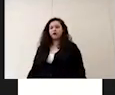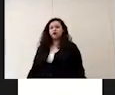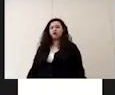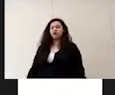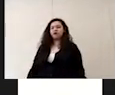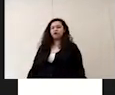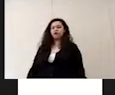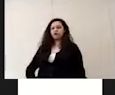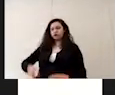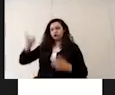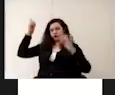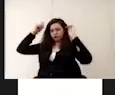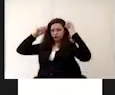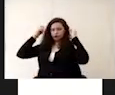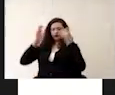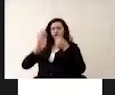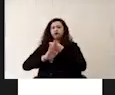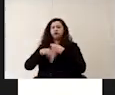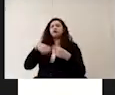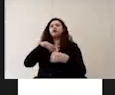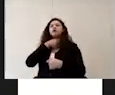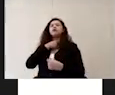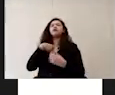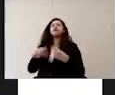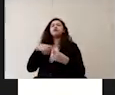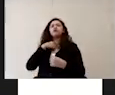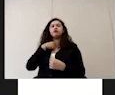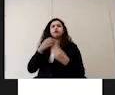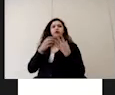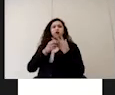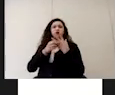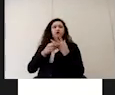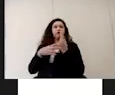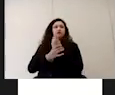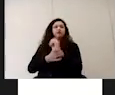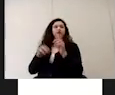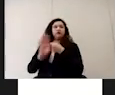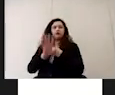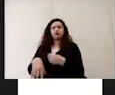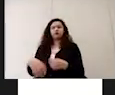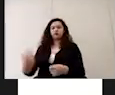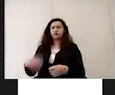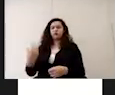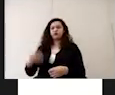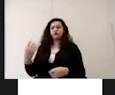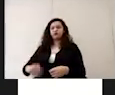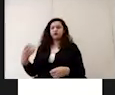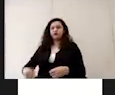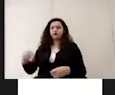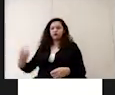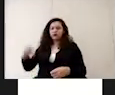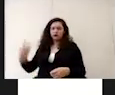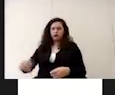en el caso de las enfermeras corbatas pulseras reloj y joyería se debe realizar el lavado o